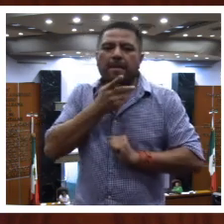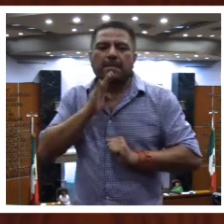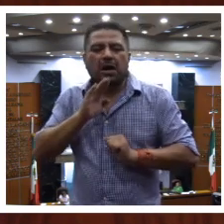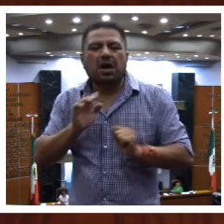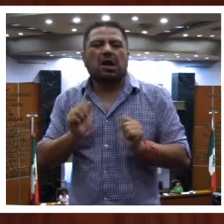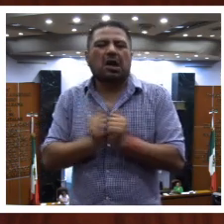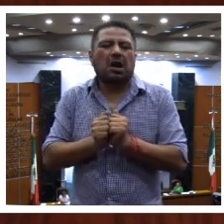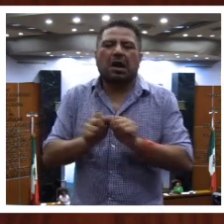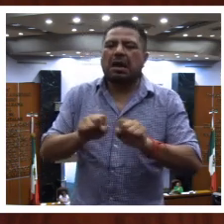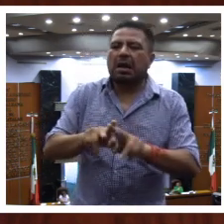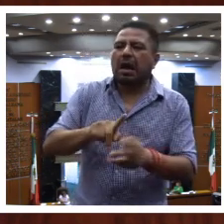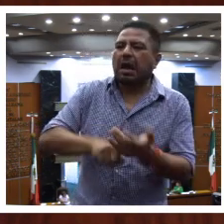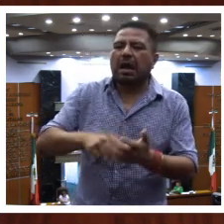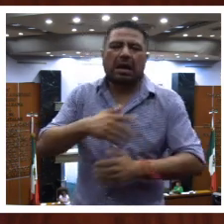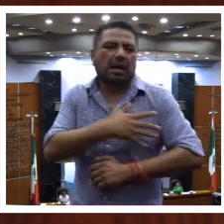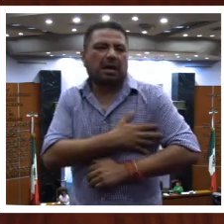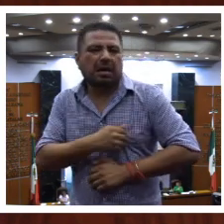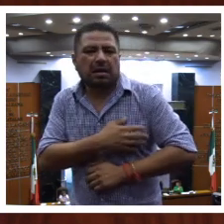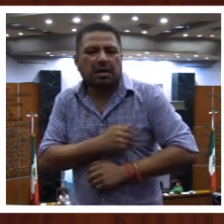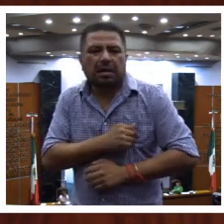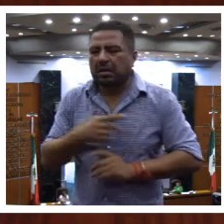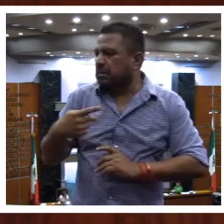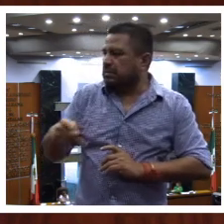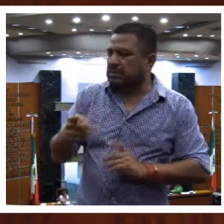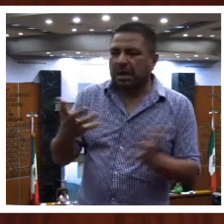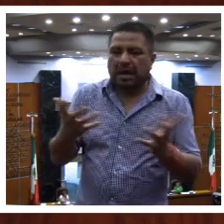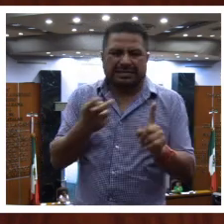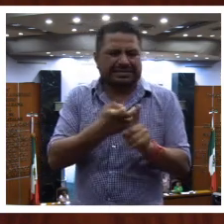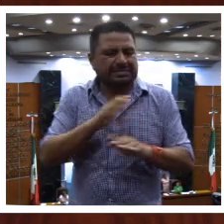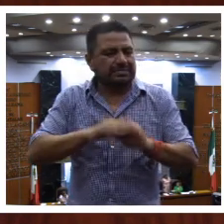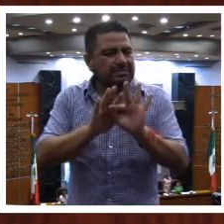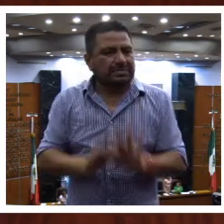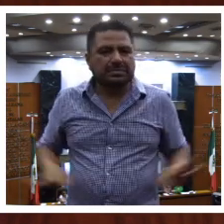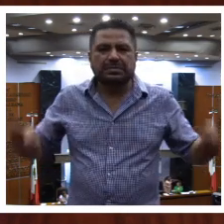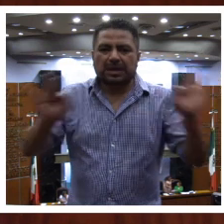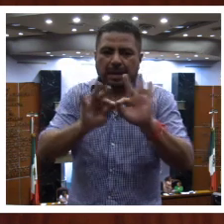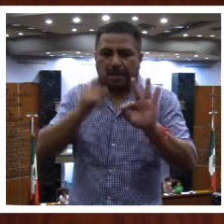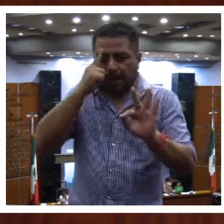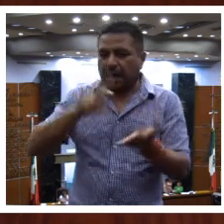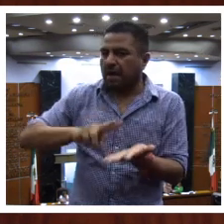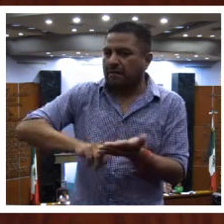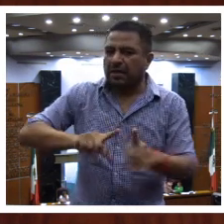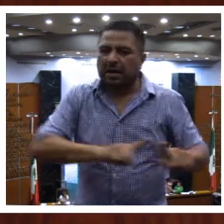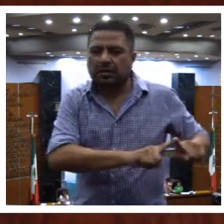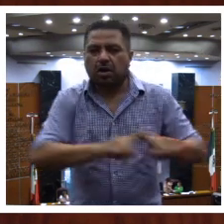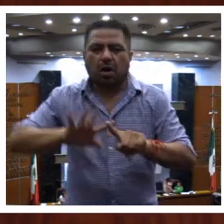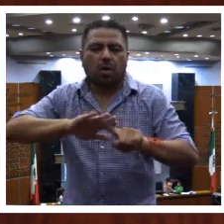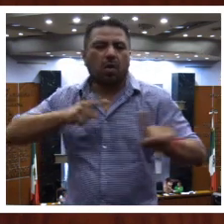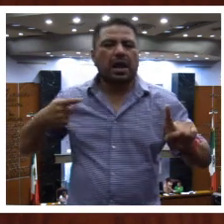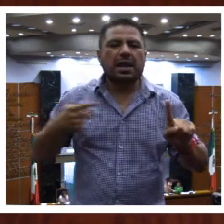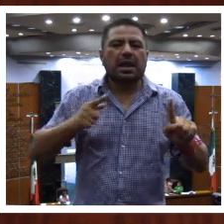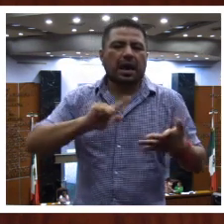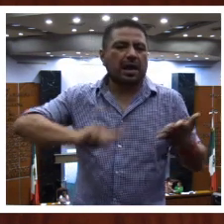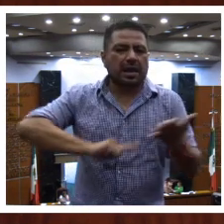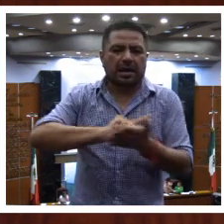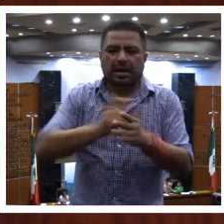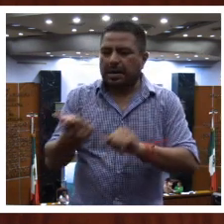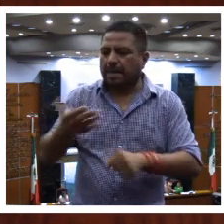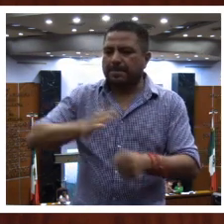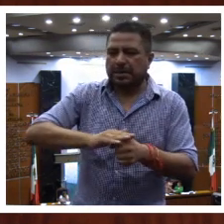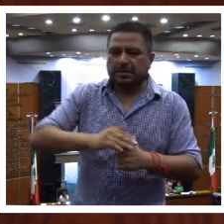e hijos. Esto hace que sea crucial para una variedad de propósitos legales y